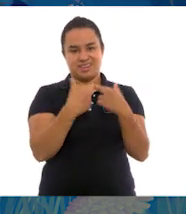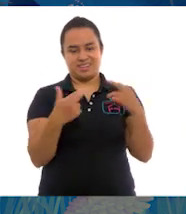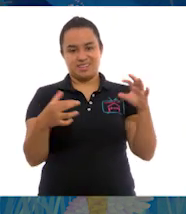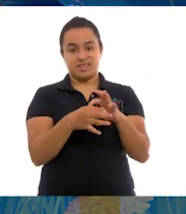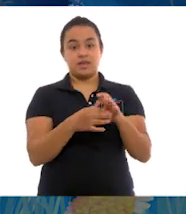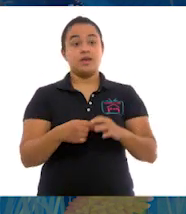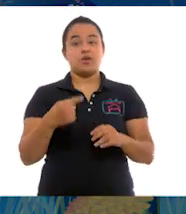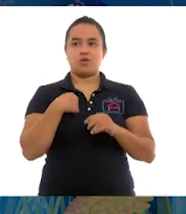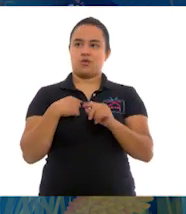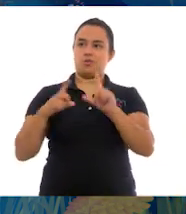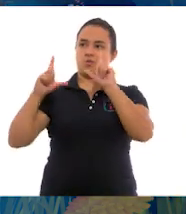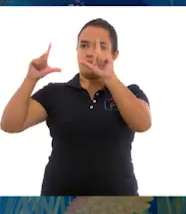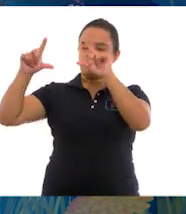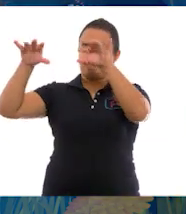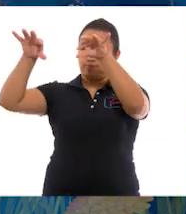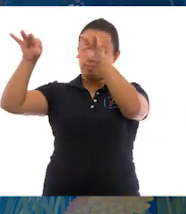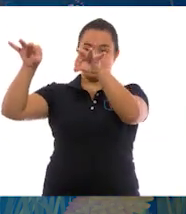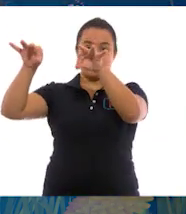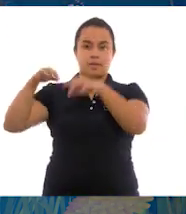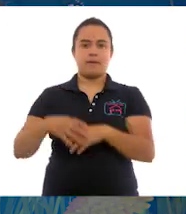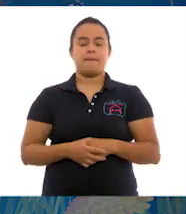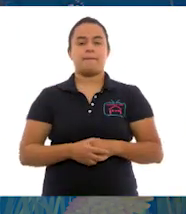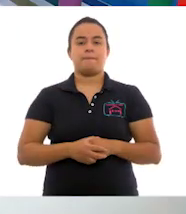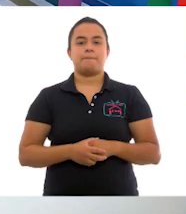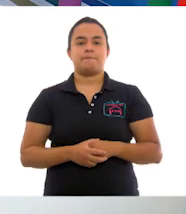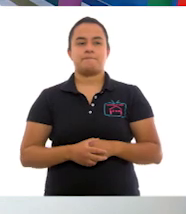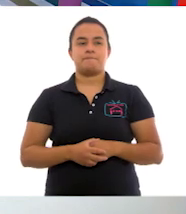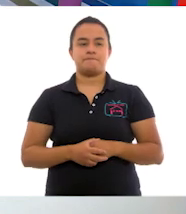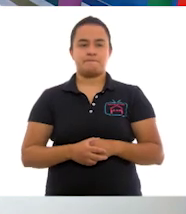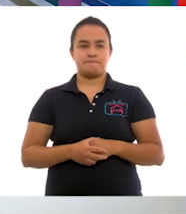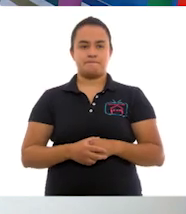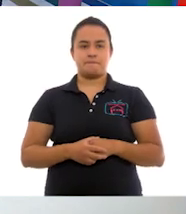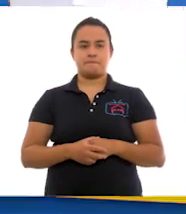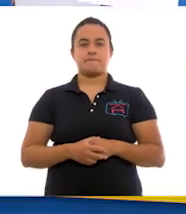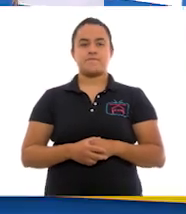La voy a poner de este lado. Sí. Para no cruzarme. Para esta.